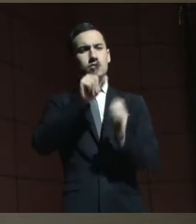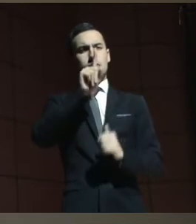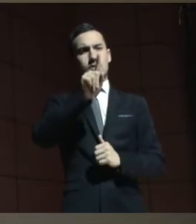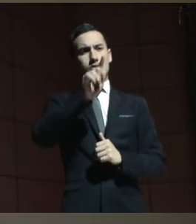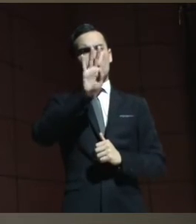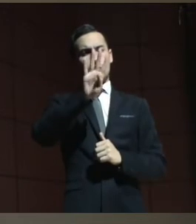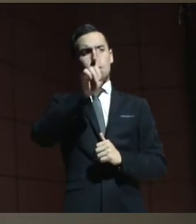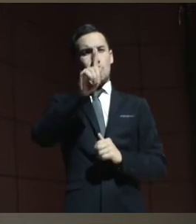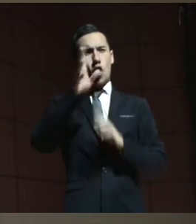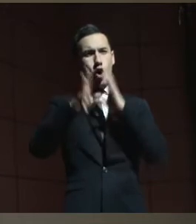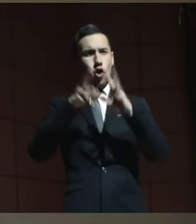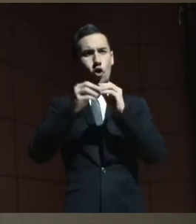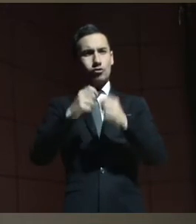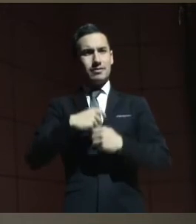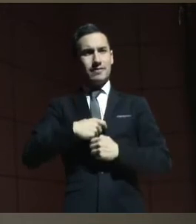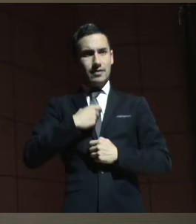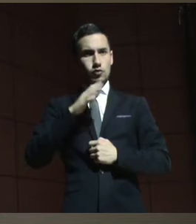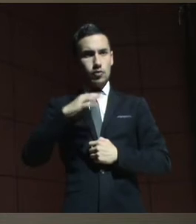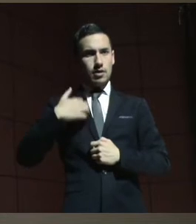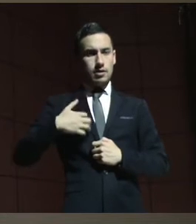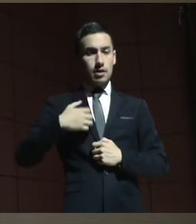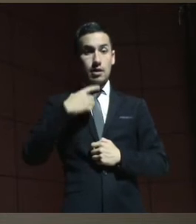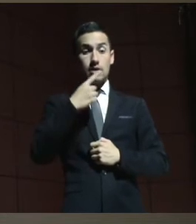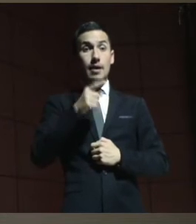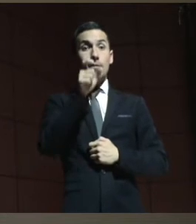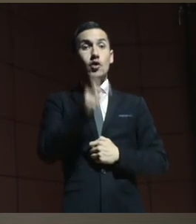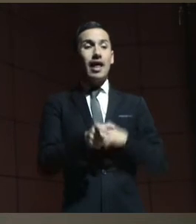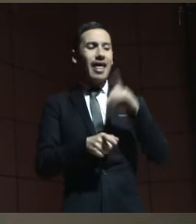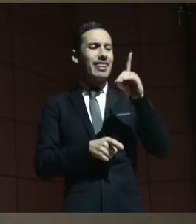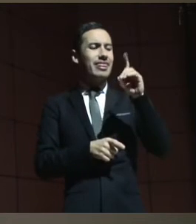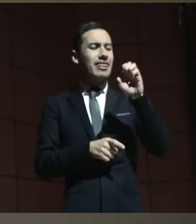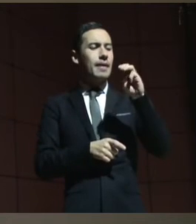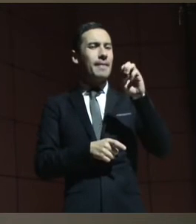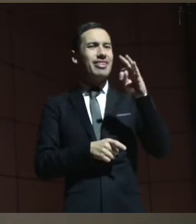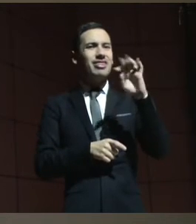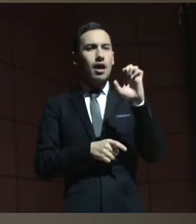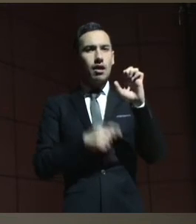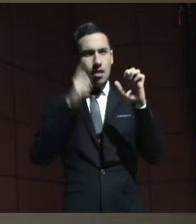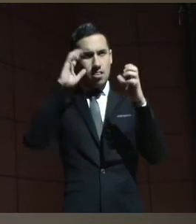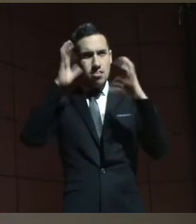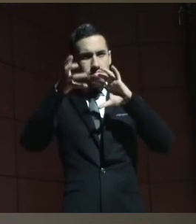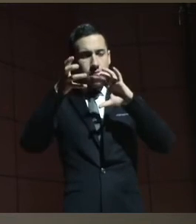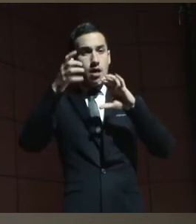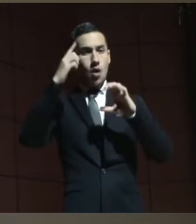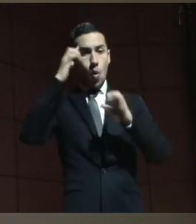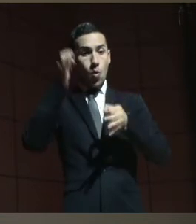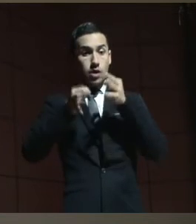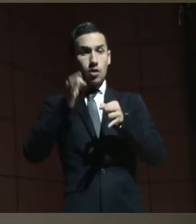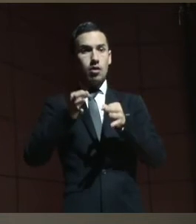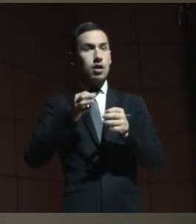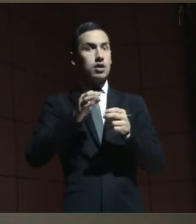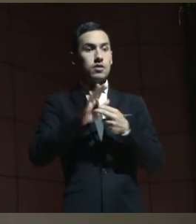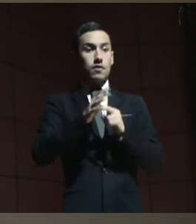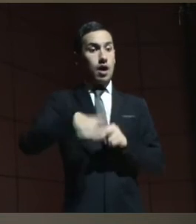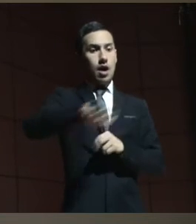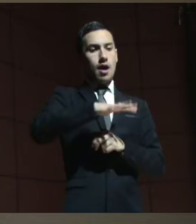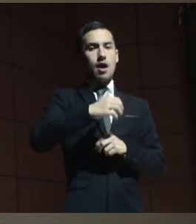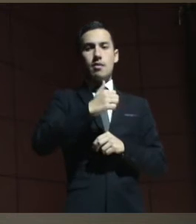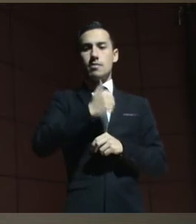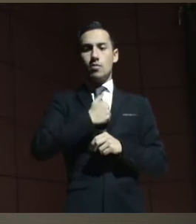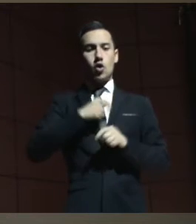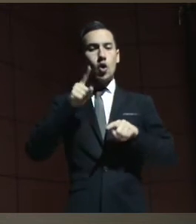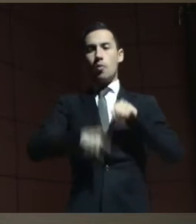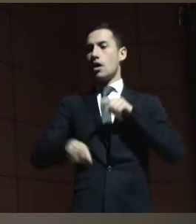del Código Civil Argentino, que establecía que se era demente en sentido jurídico toda aquella persona que no puede administrar sus